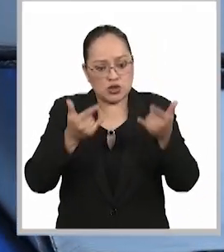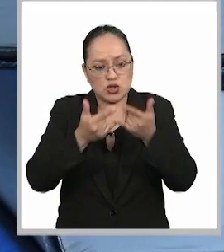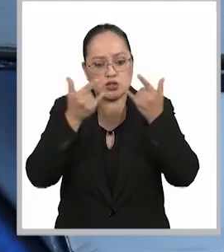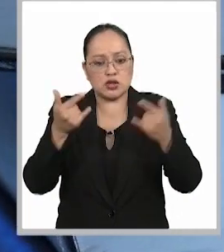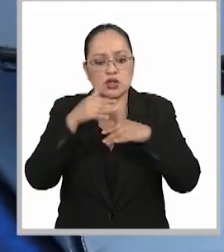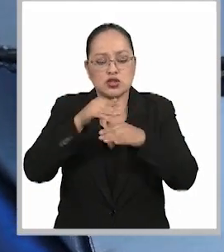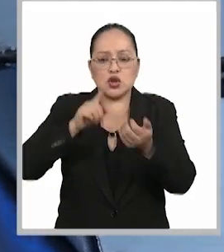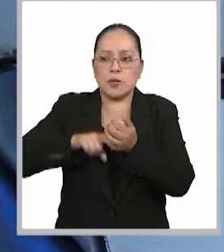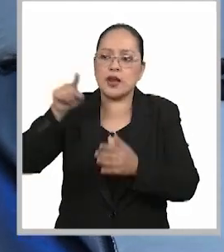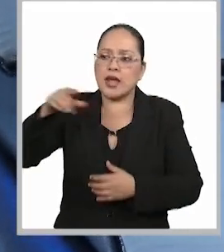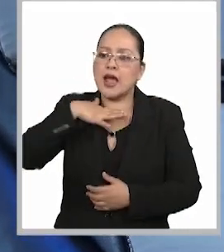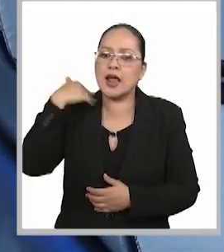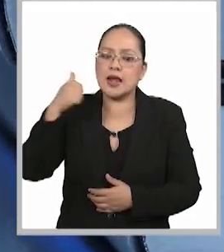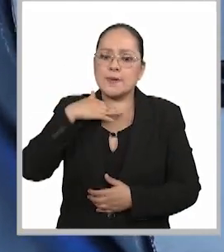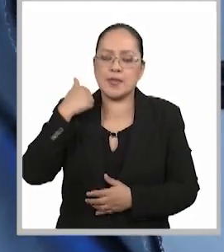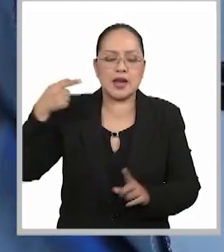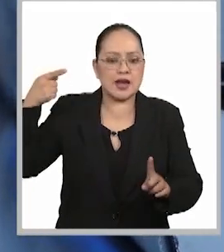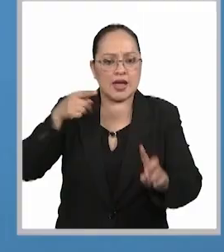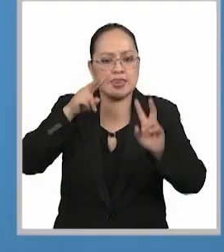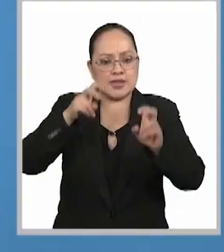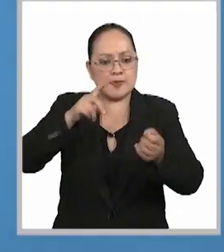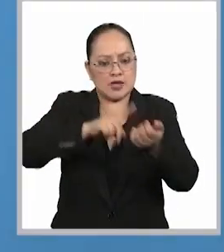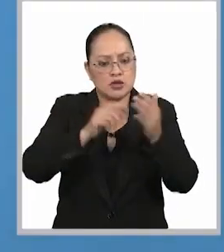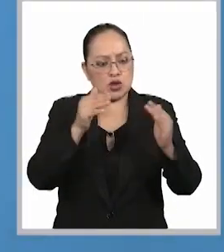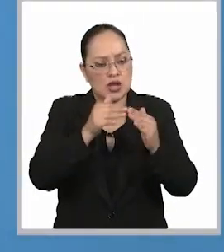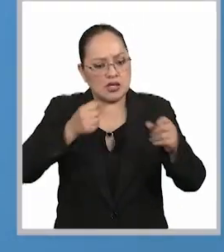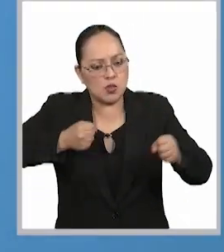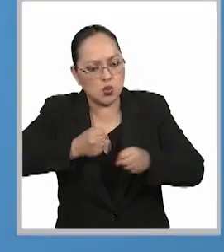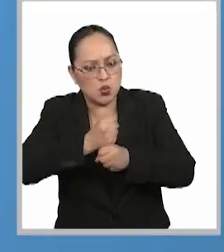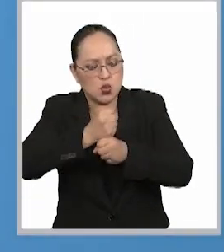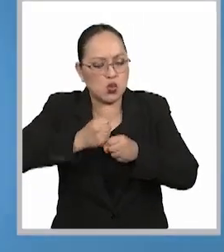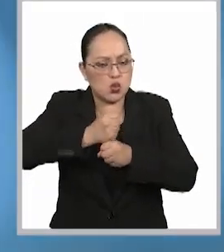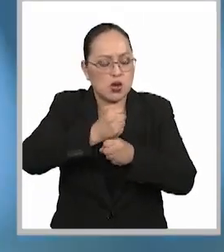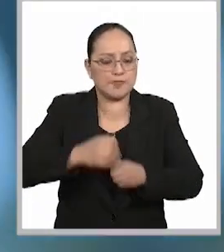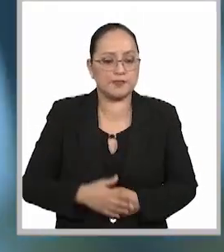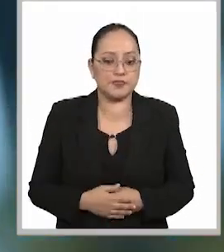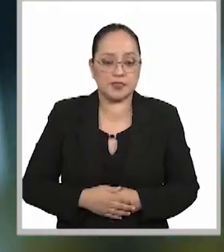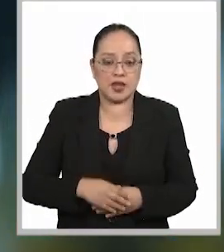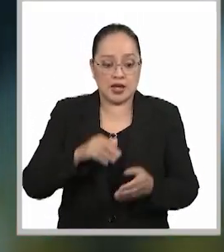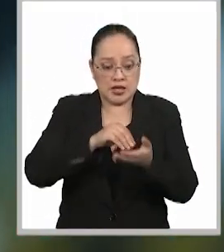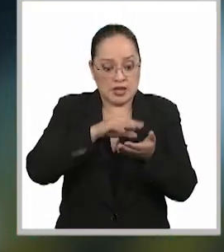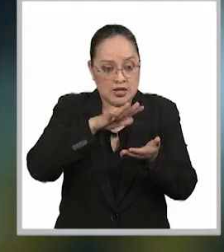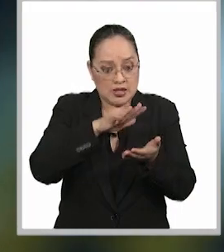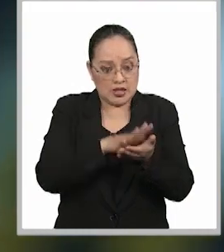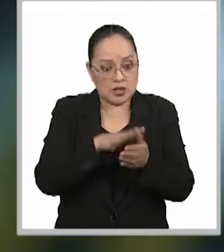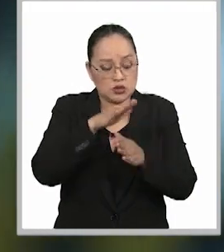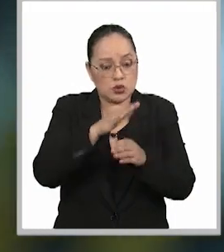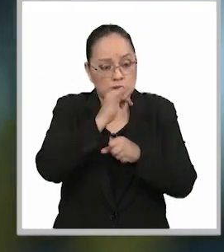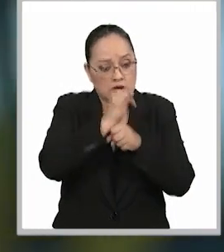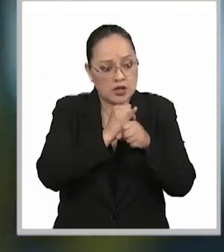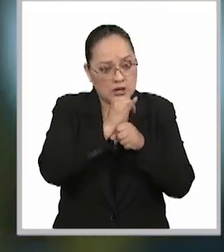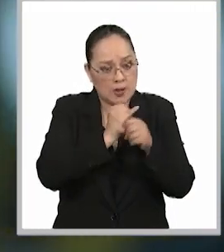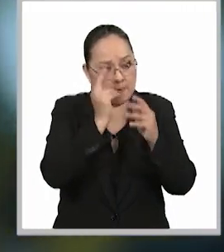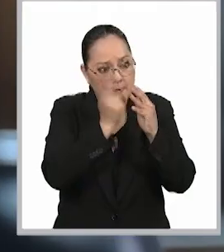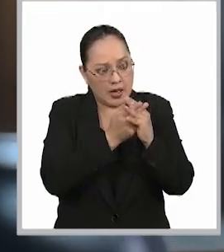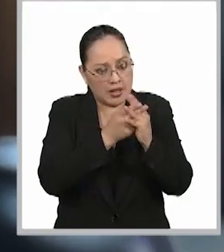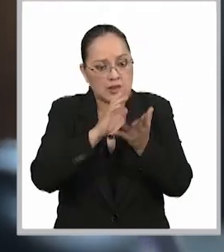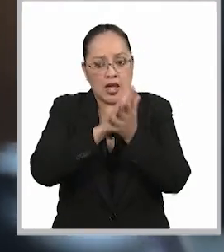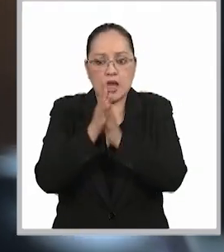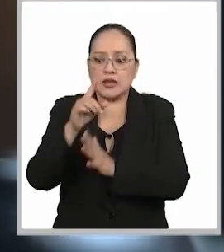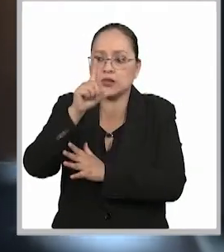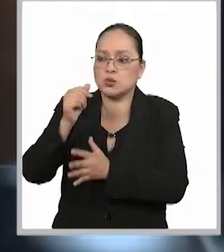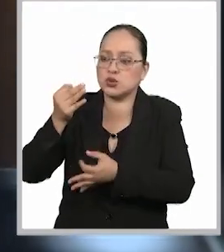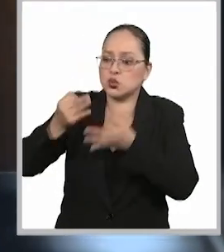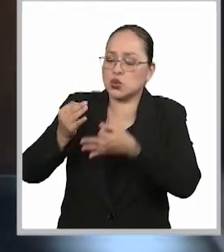historias emblemáticas de la doctrina alemana enfocadas en la violencia doméstica, desde los precedentes de la investigación de un homicidio